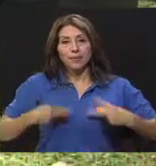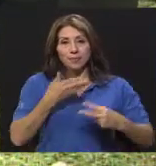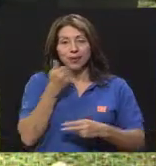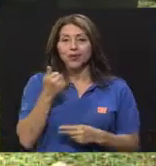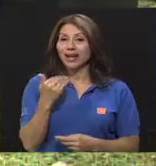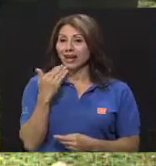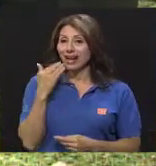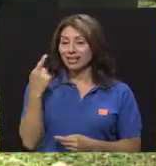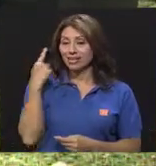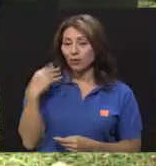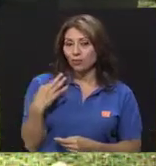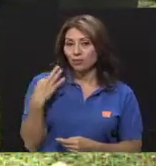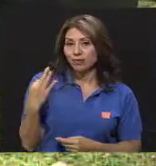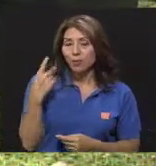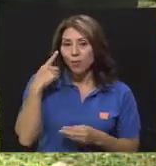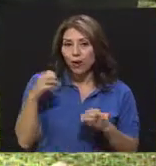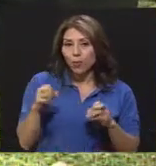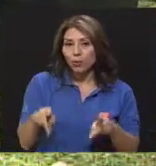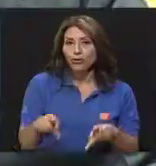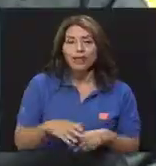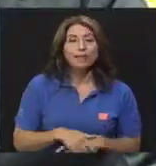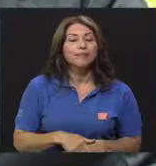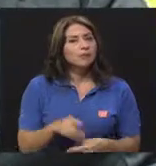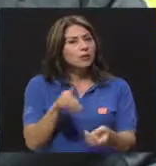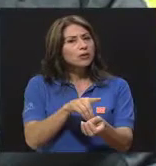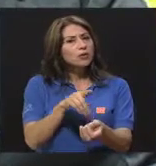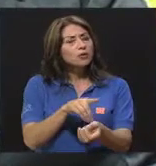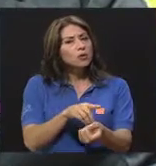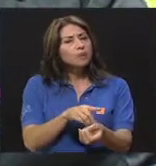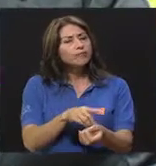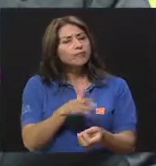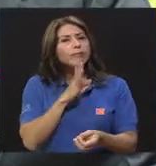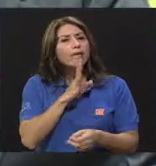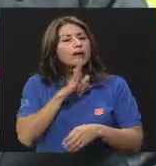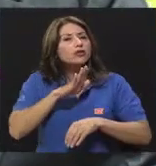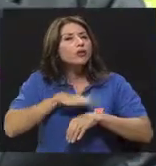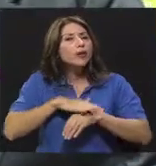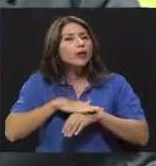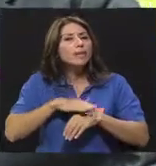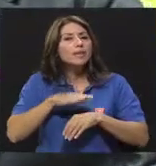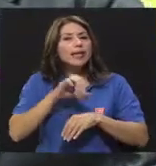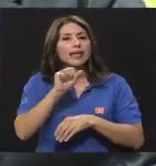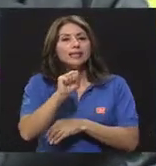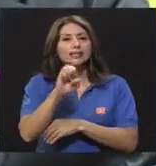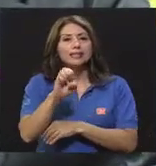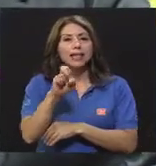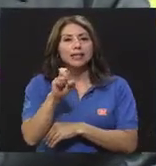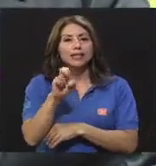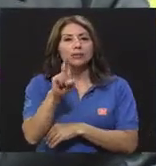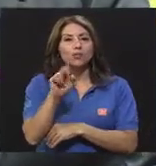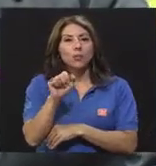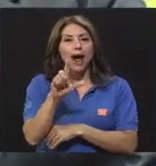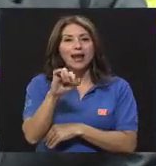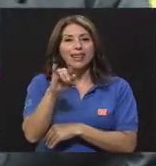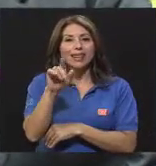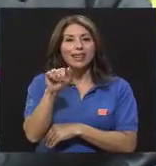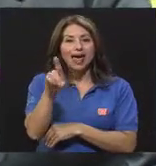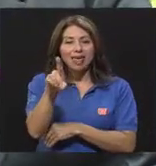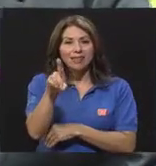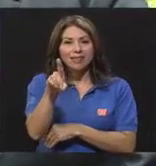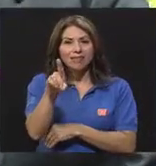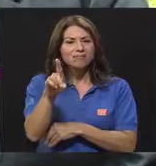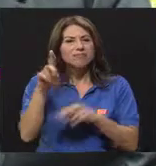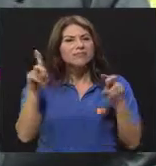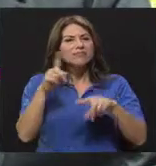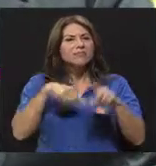gracias por la invitación y por la oportunidad. Doctor, sería muy oportuno hablar de sexualidad, ¿verdad? ¿A nos referimos cuando hablamos de sexualidad